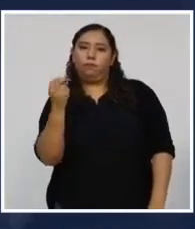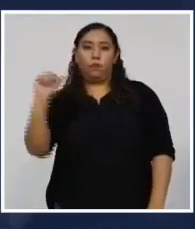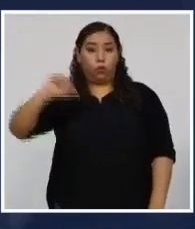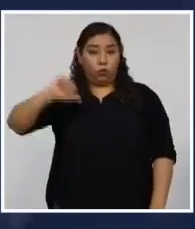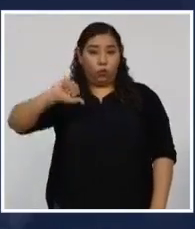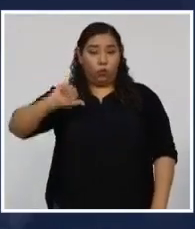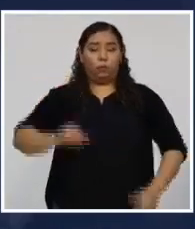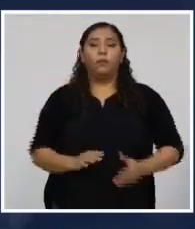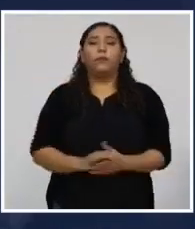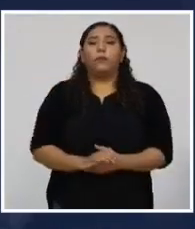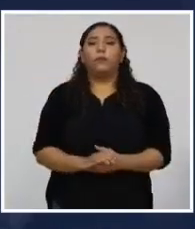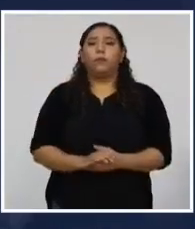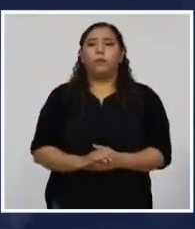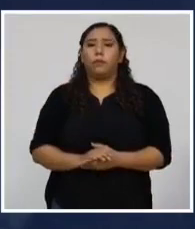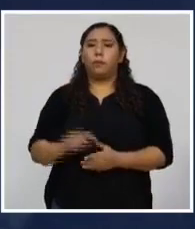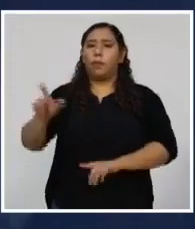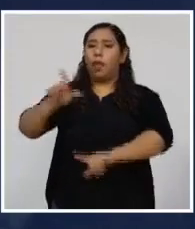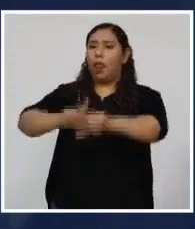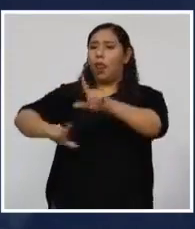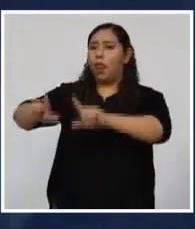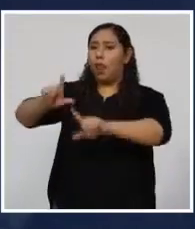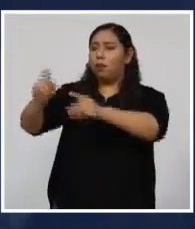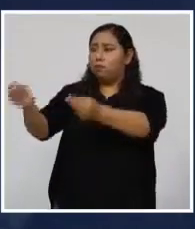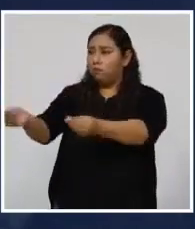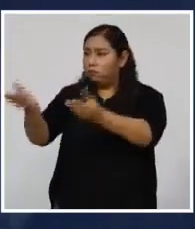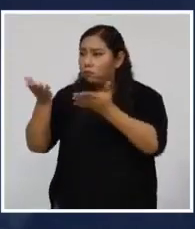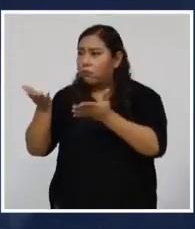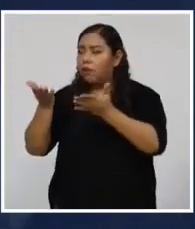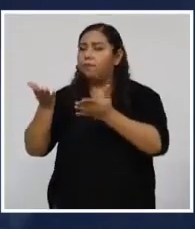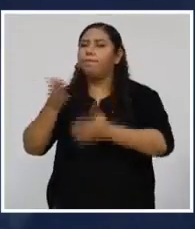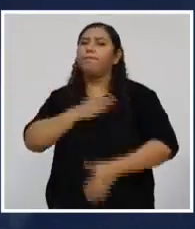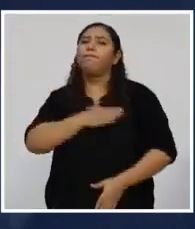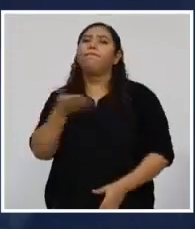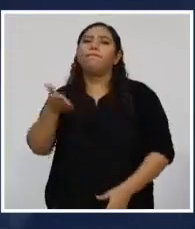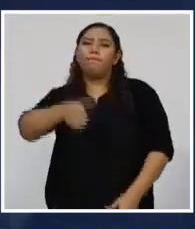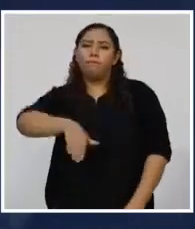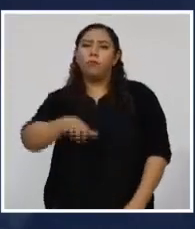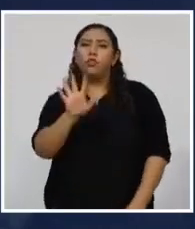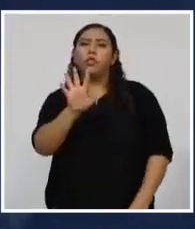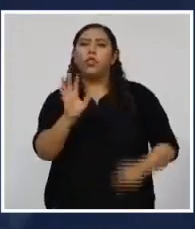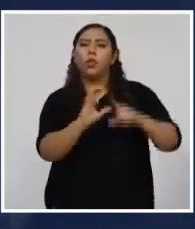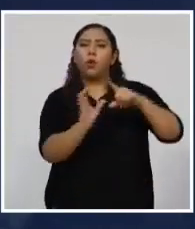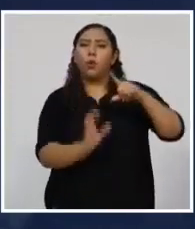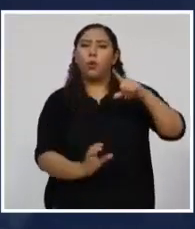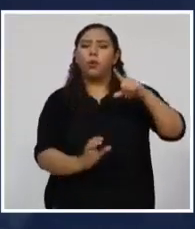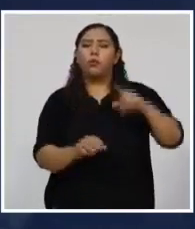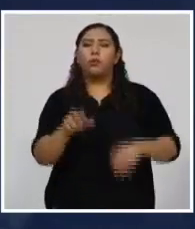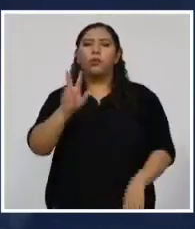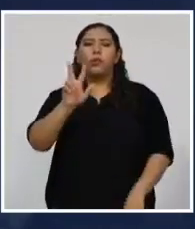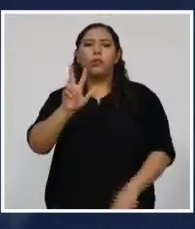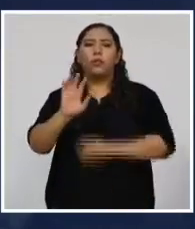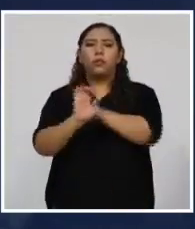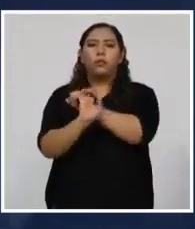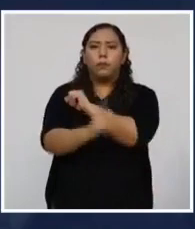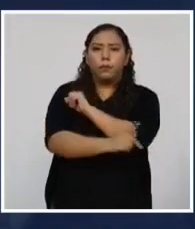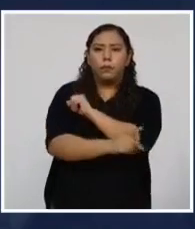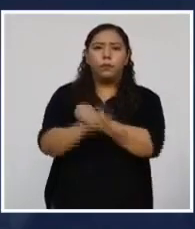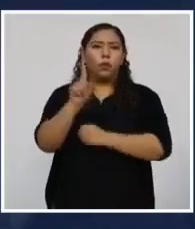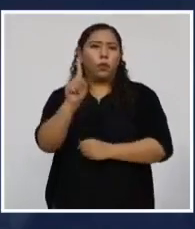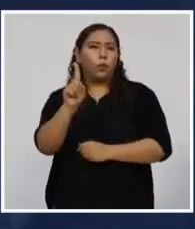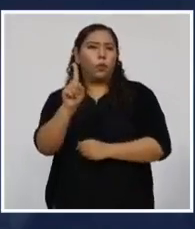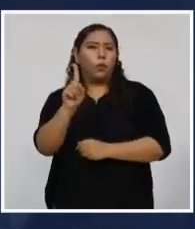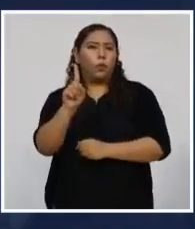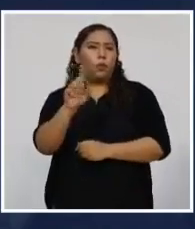día. El Laboratorio de Virología nos confirma el fallecimiento de 5 personas en Cortés, 3 personas en El Paraíso, 1 persona